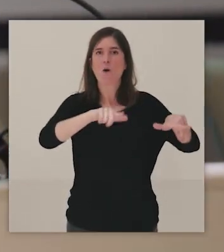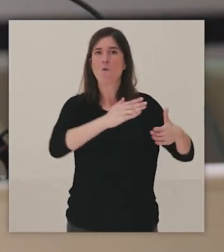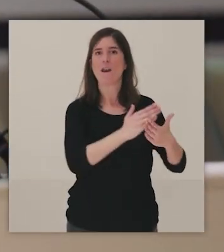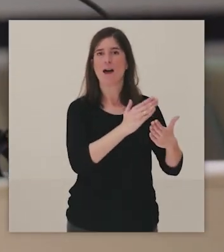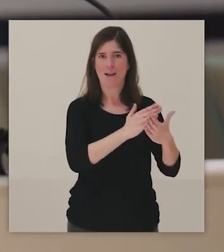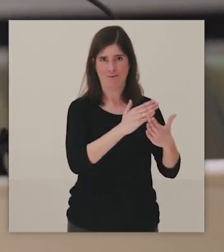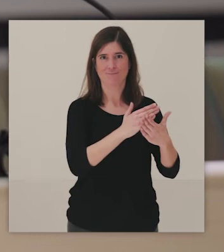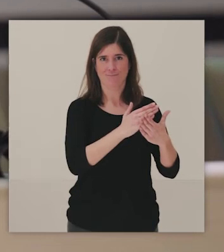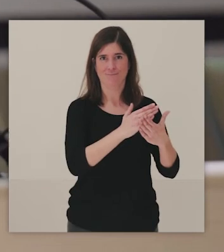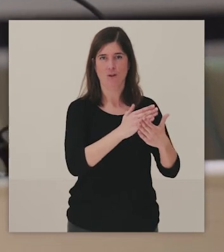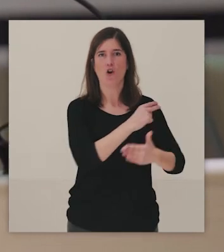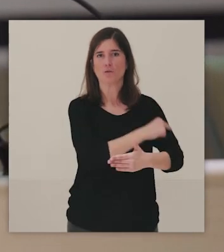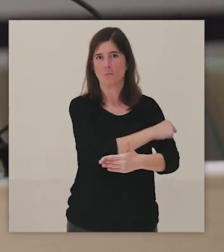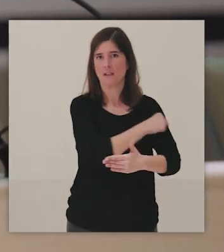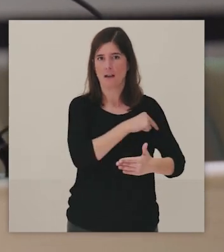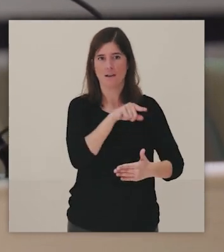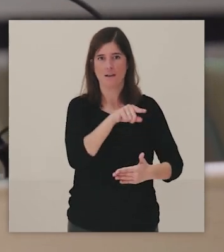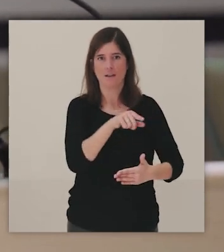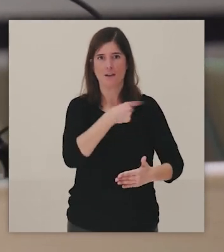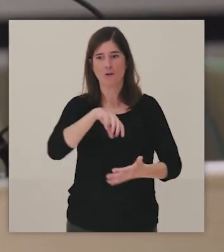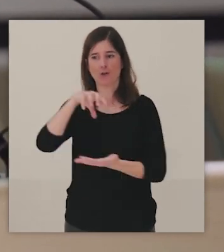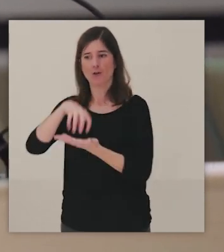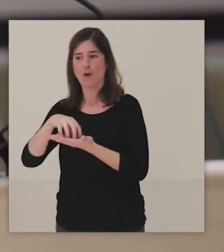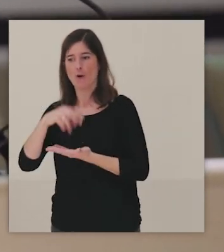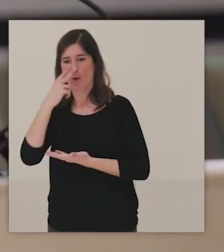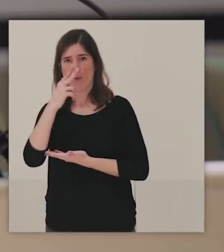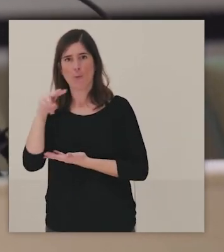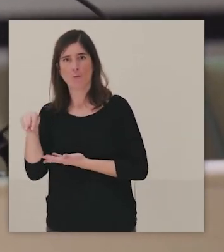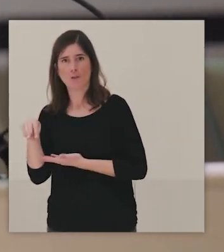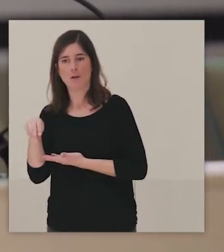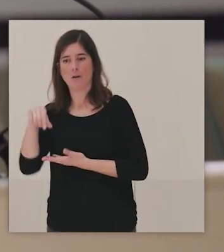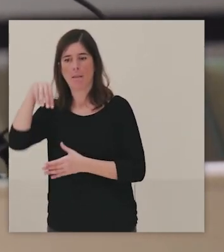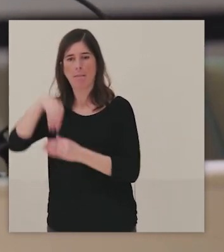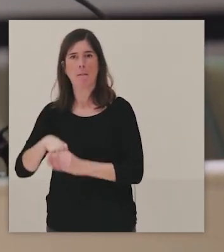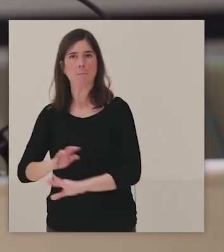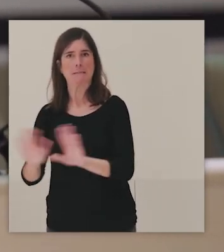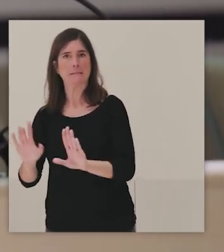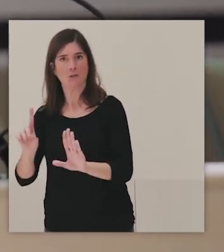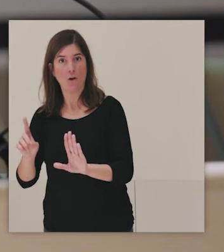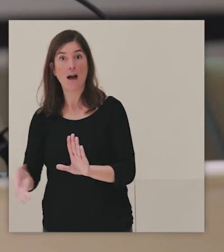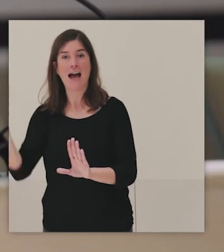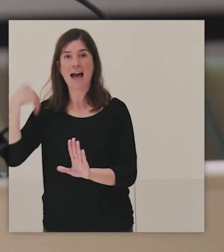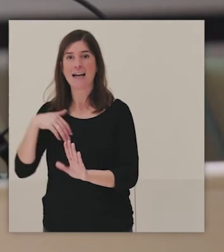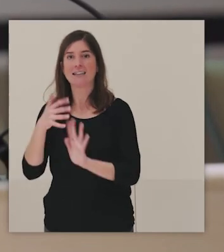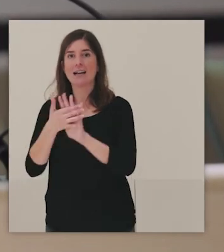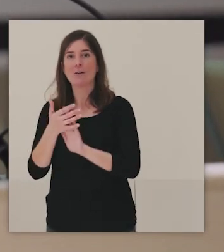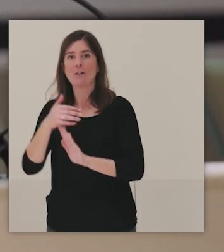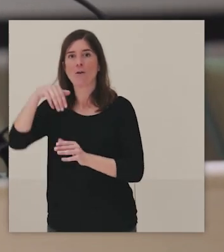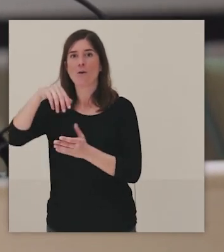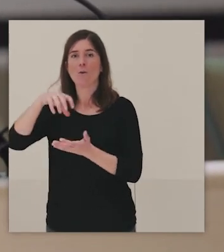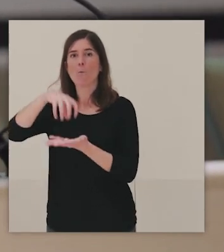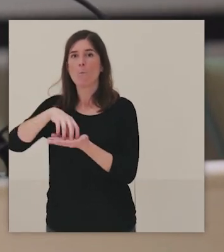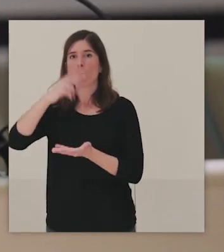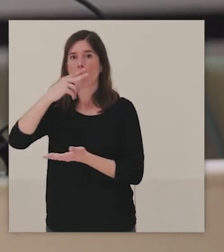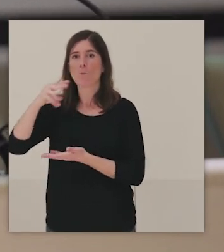hospitalarias. Salimos del museo, como veis, es esa idea de museo situado, del museo tiene que ir a ese